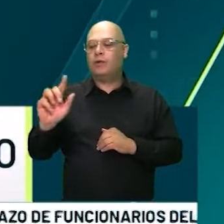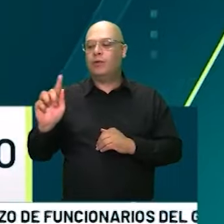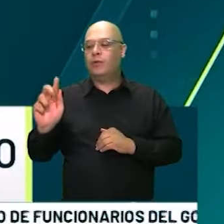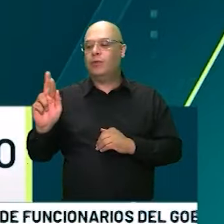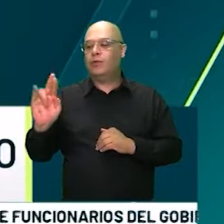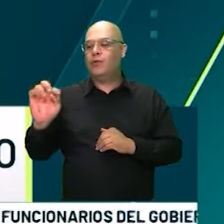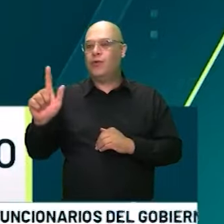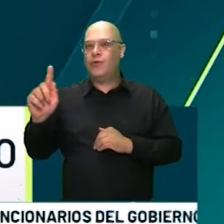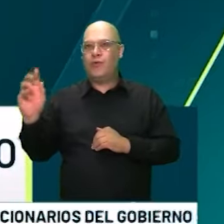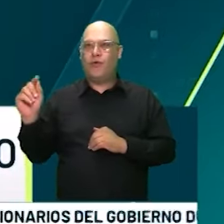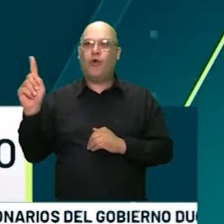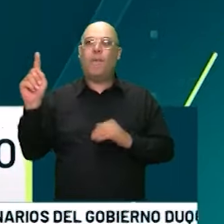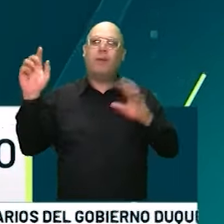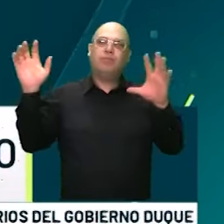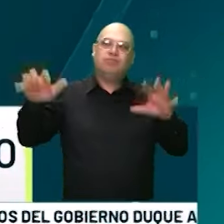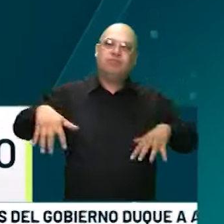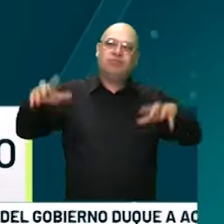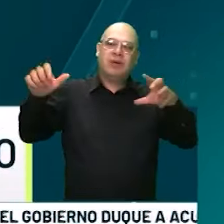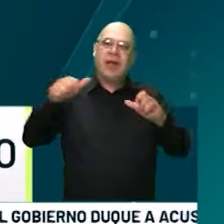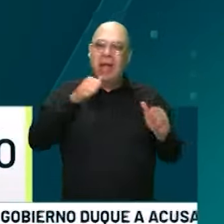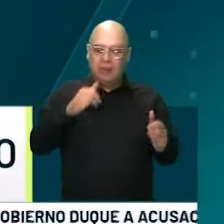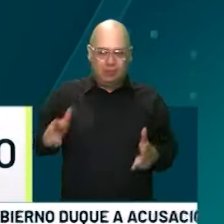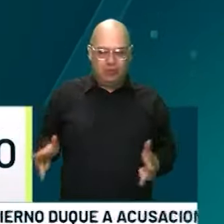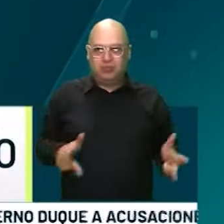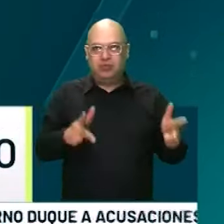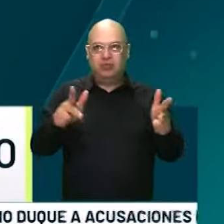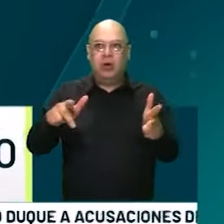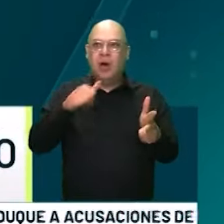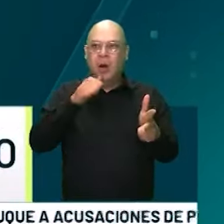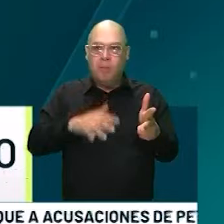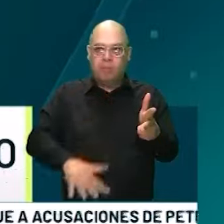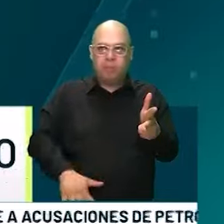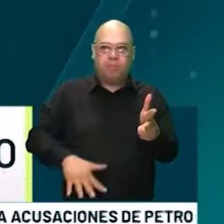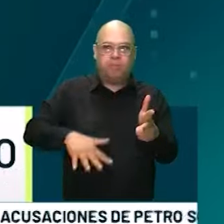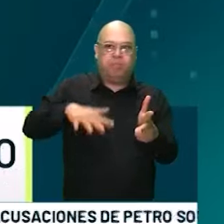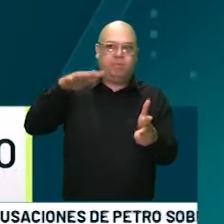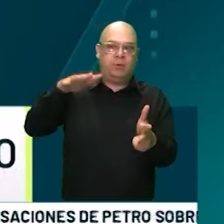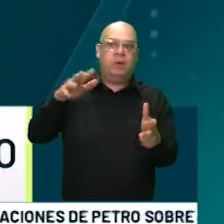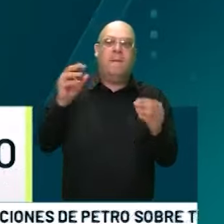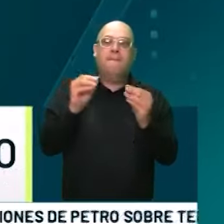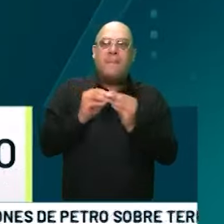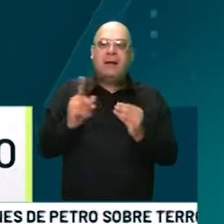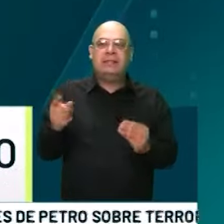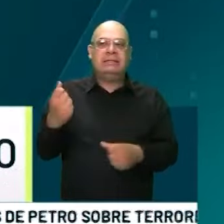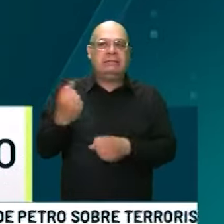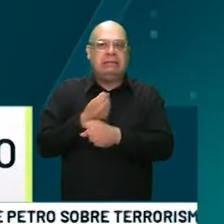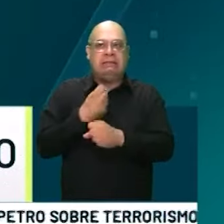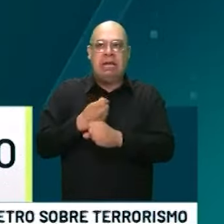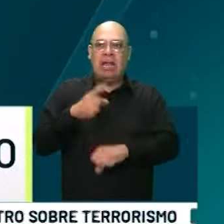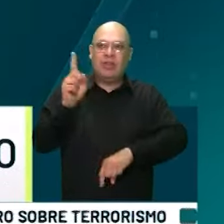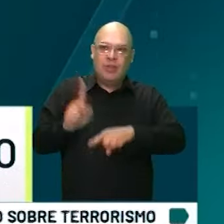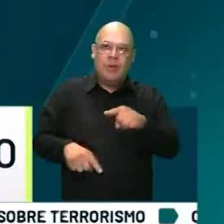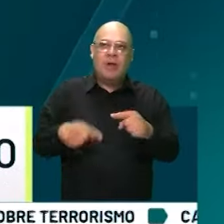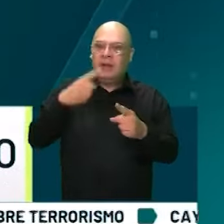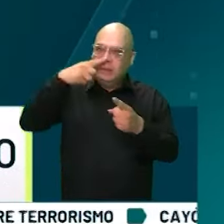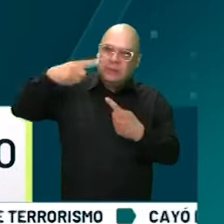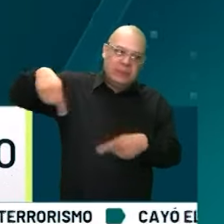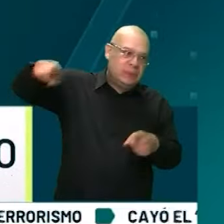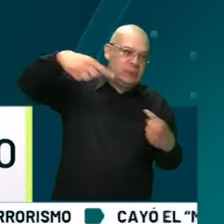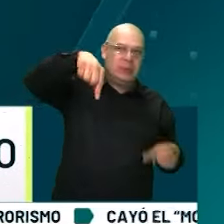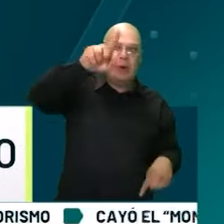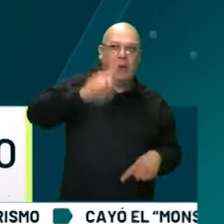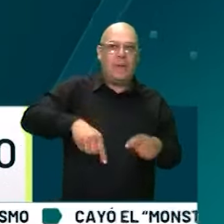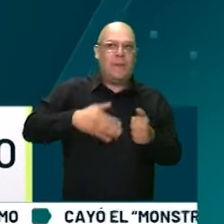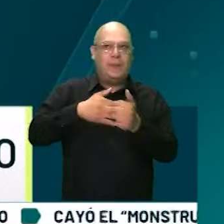invierno, ya que el río, debido a sus altos niveles, no les ha permitido trabajar en temas turísticos. Tras de esta ola de